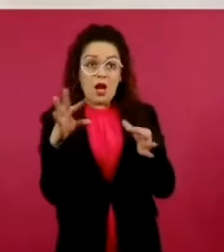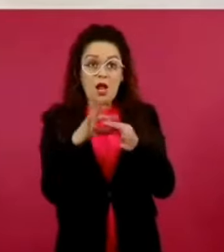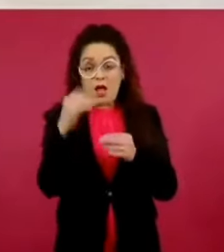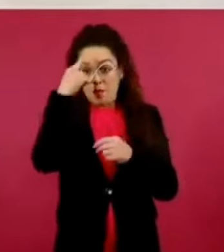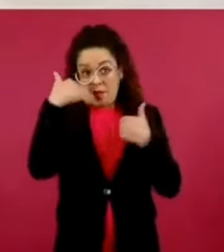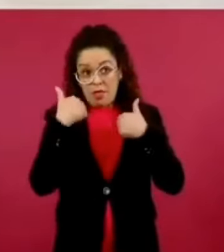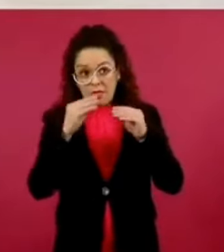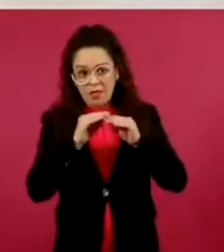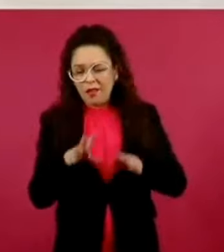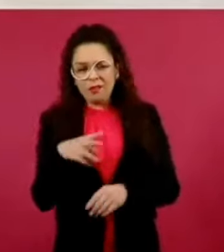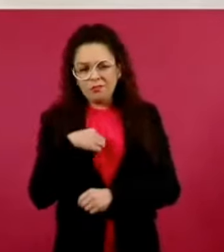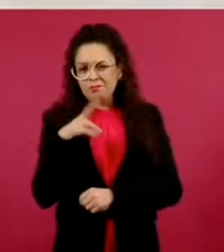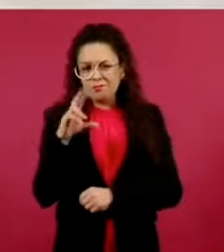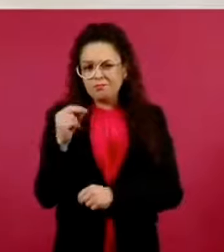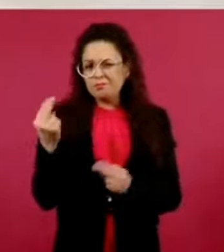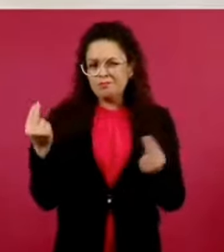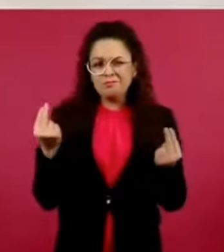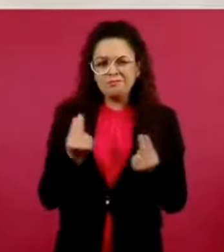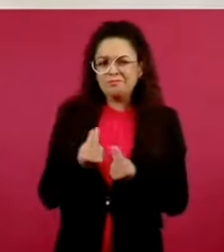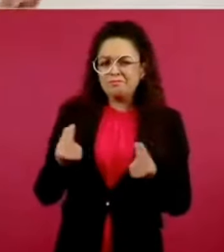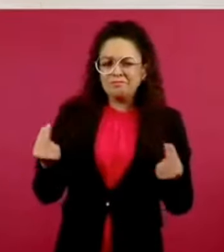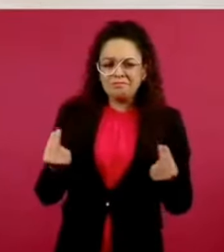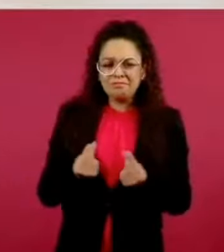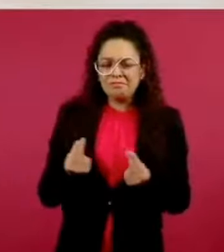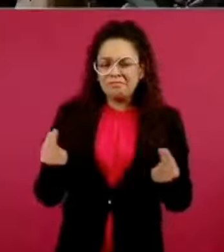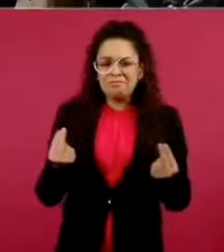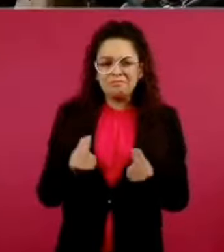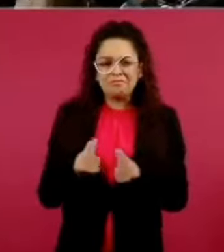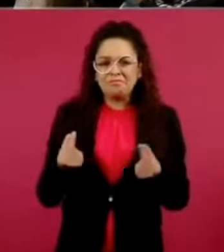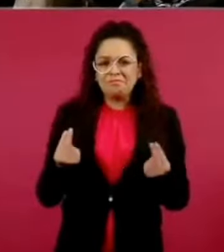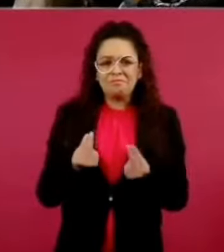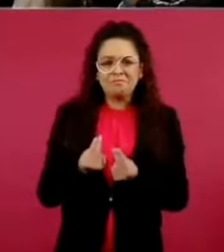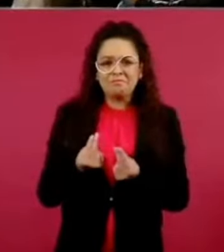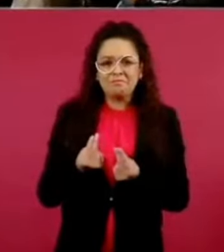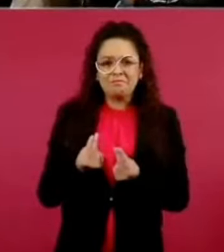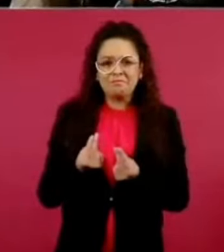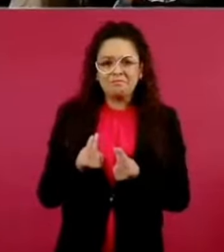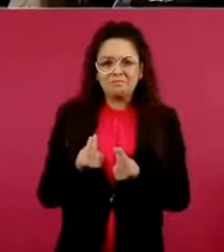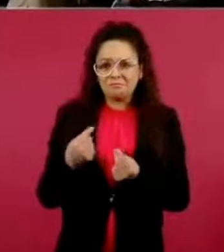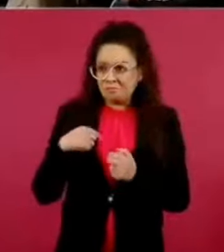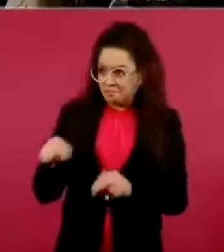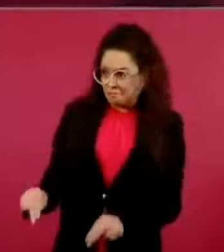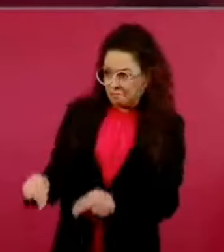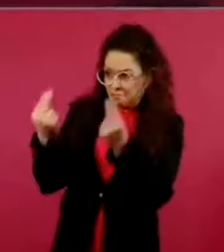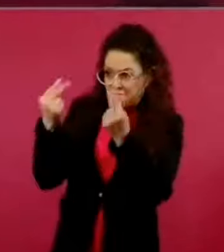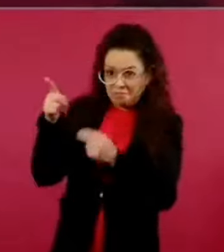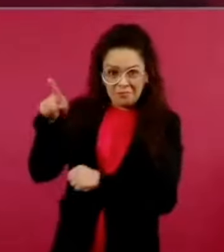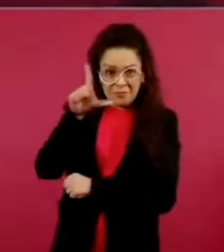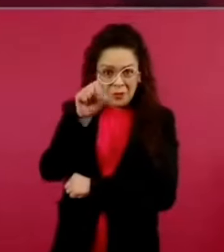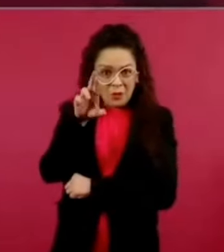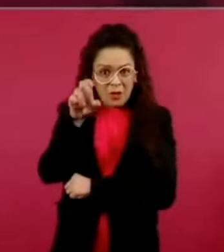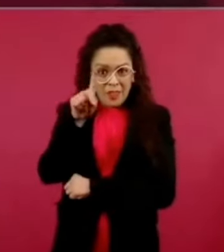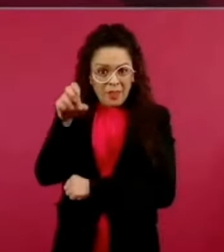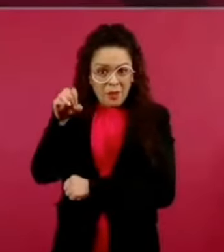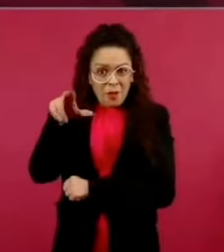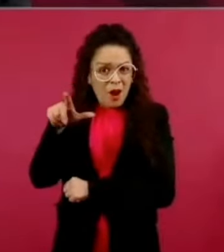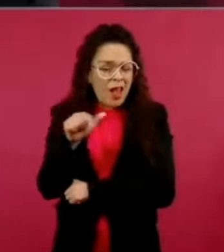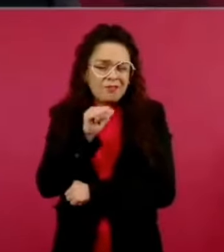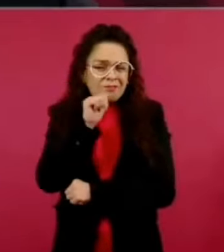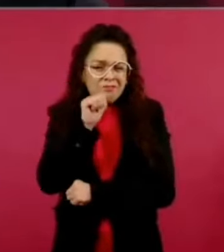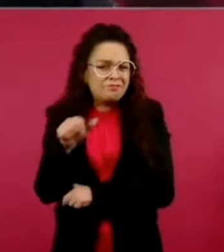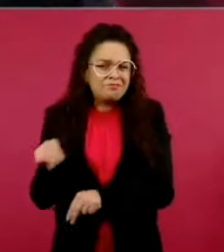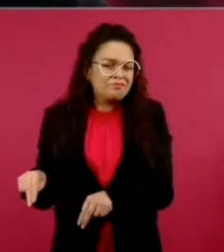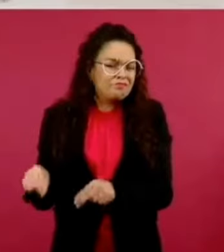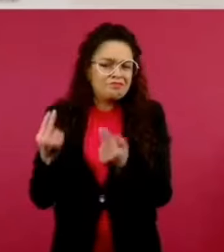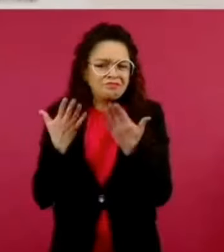O sea, a Lore de Mola. Sí, Lore de Mola es uno